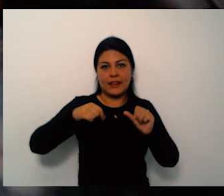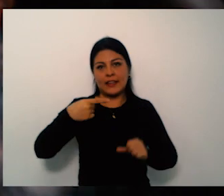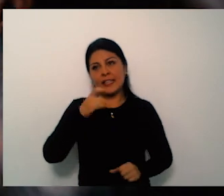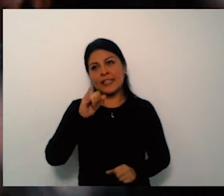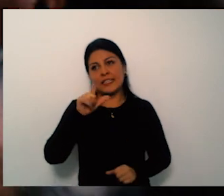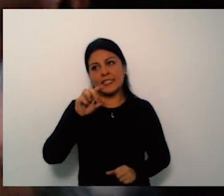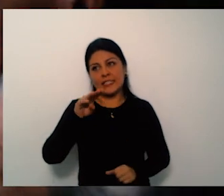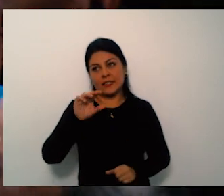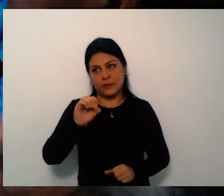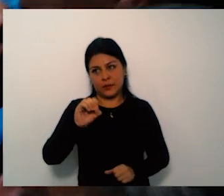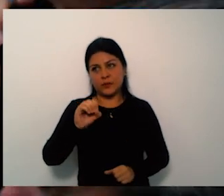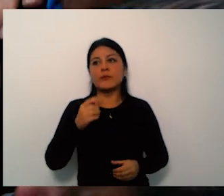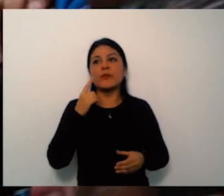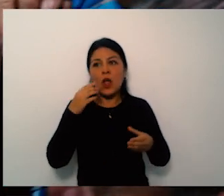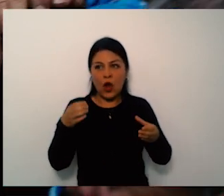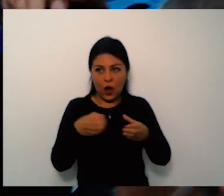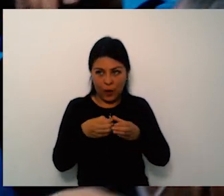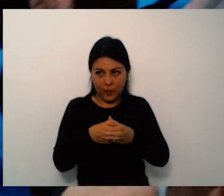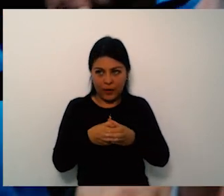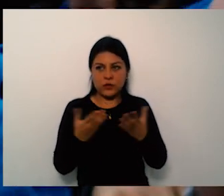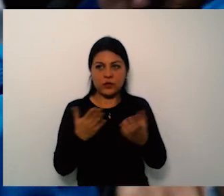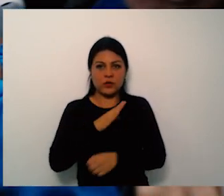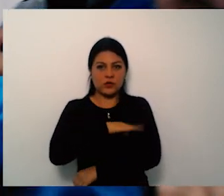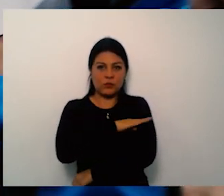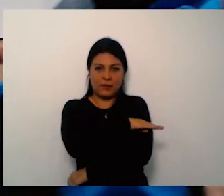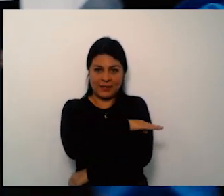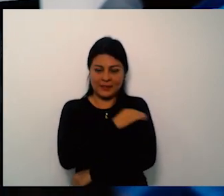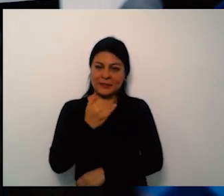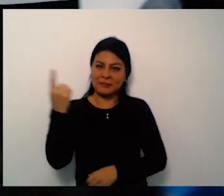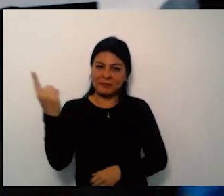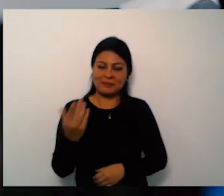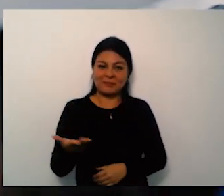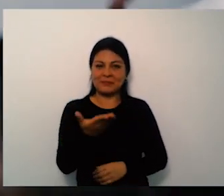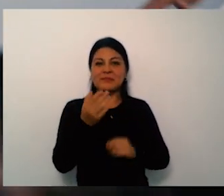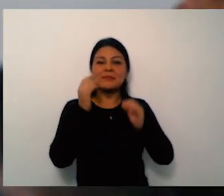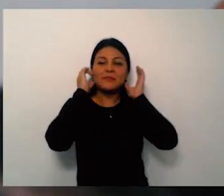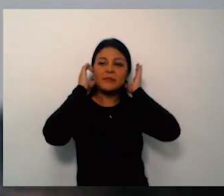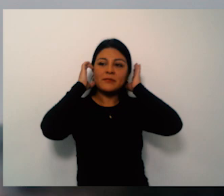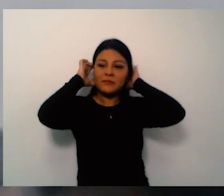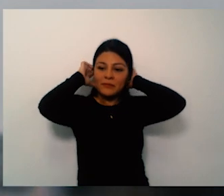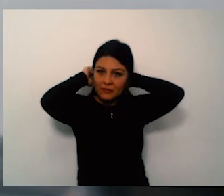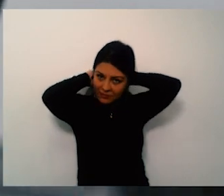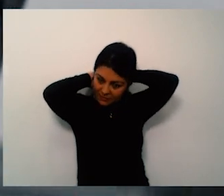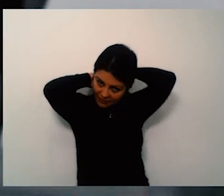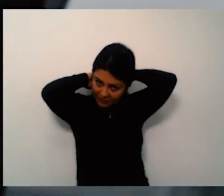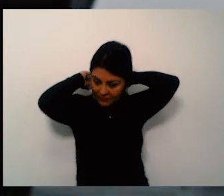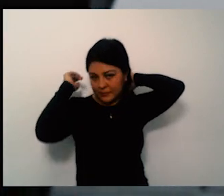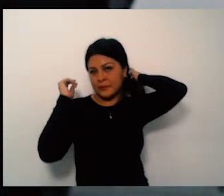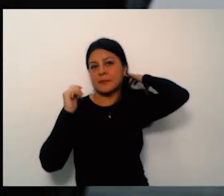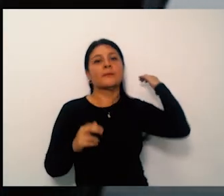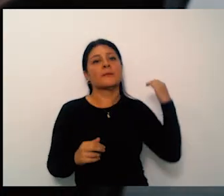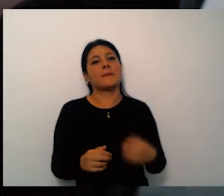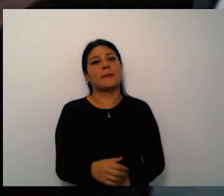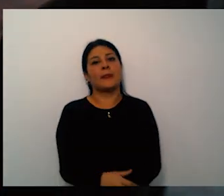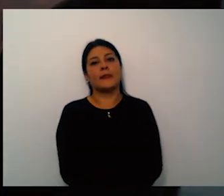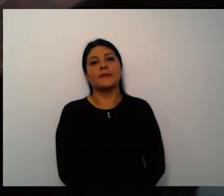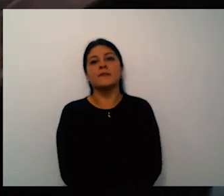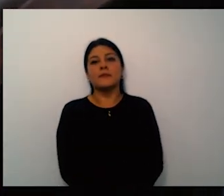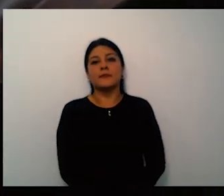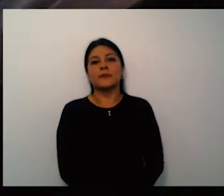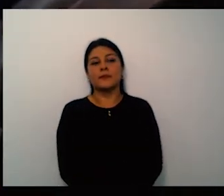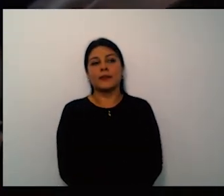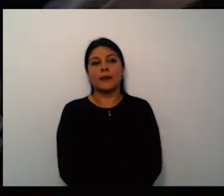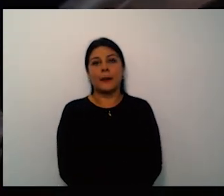me preocupa mucho ese servicio que tan posicionado que tenemos empecemos de pronto a no recibir la demanda